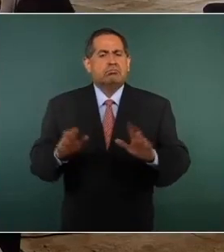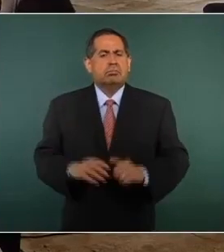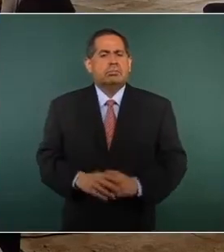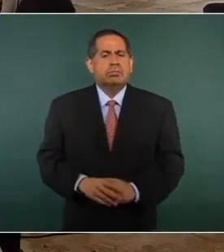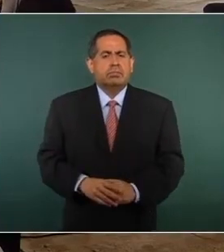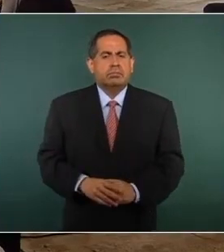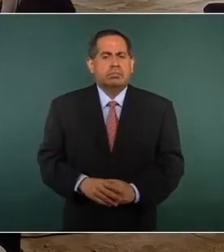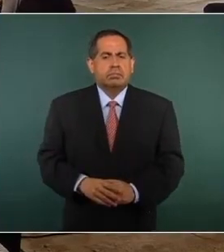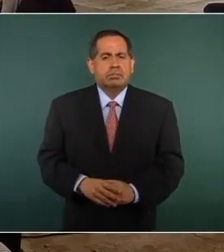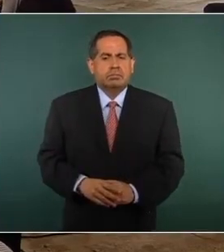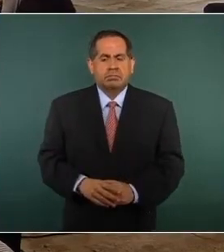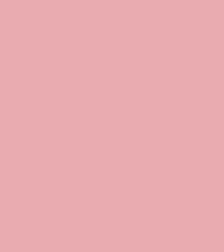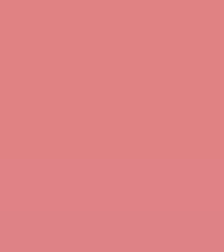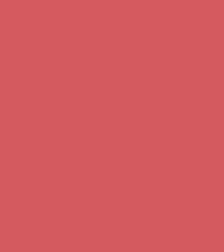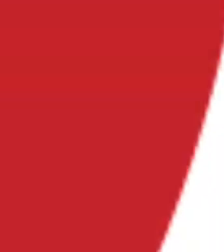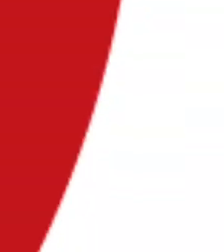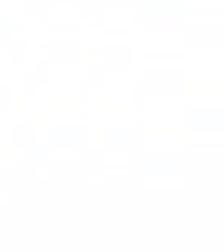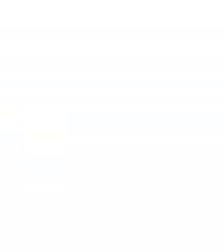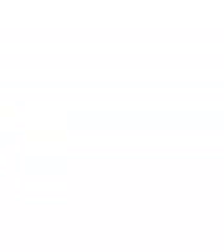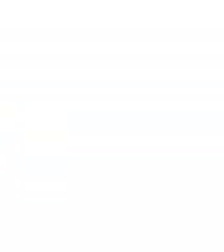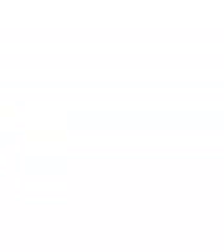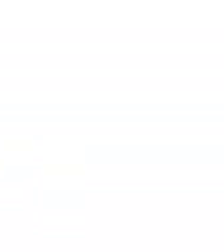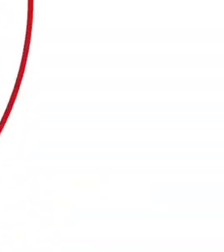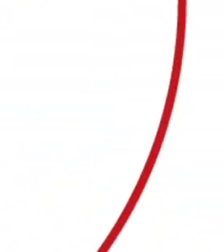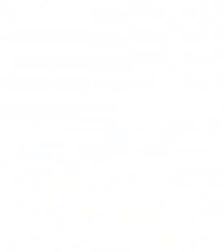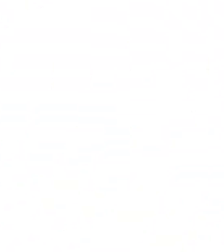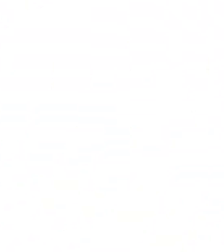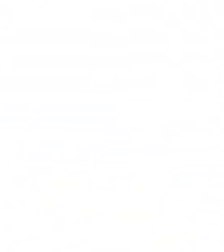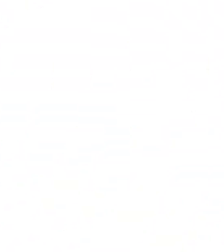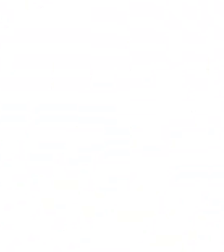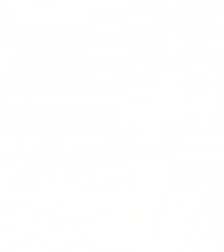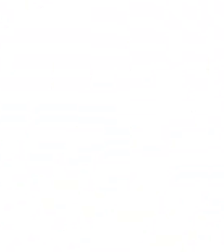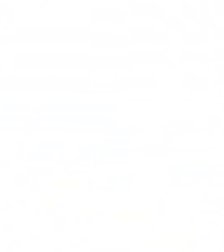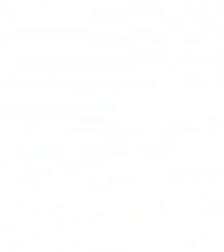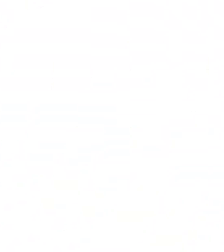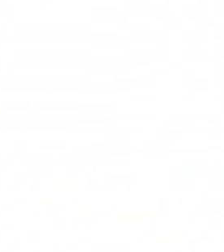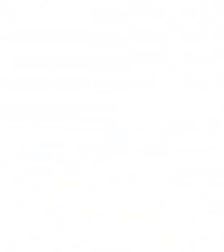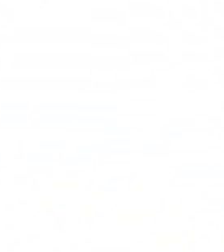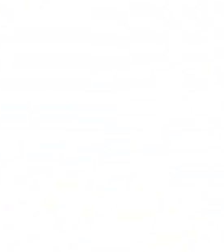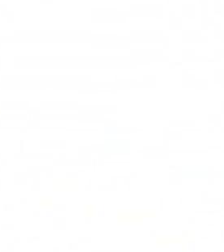fue muy claro. De acuerdo. Muy bien, muy bien. Gracias. Gracias. Gracias. Gracias. Gracias.